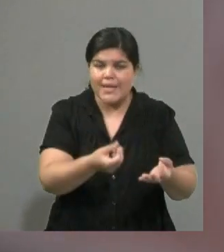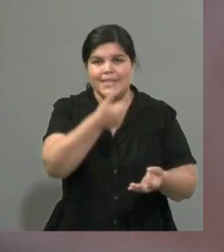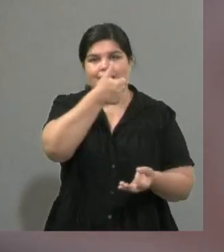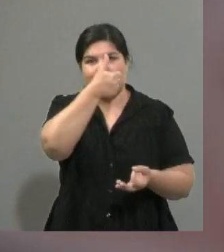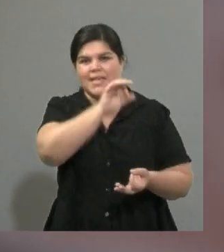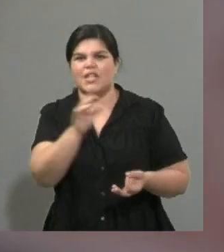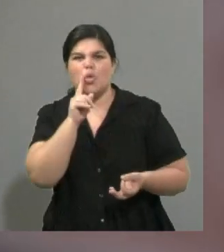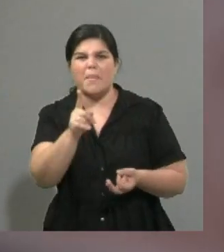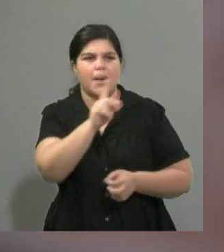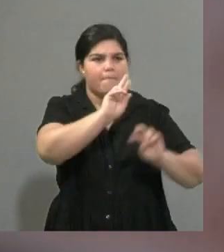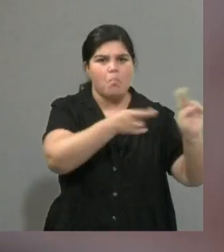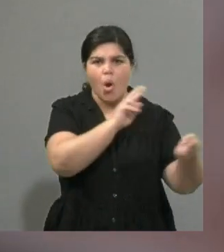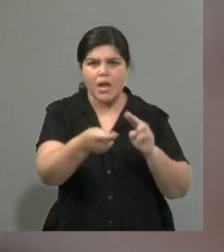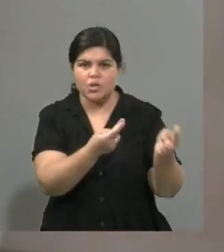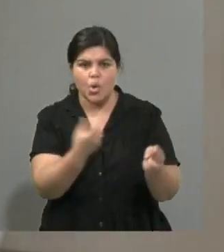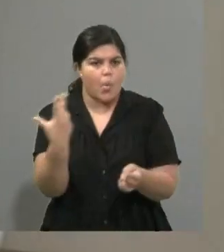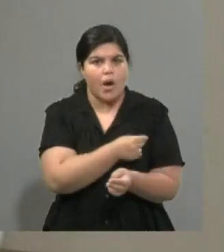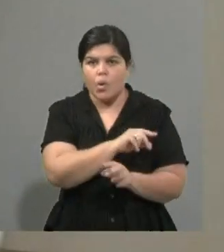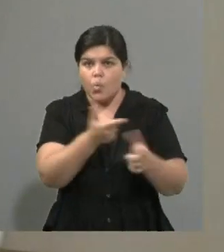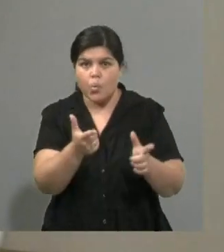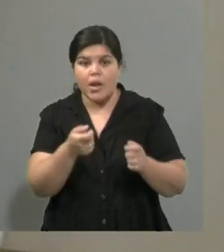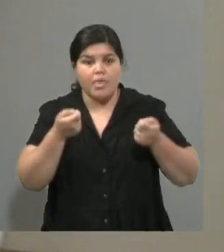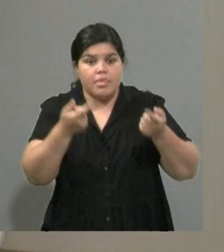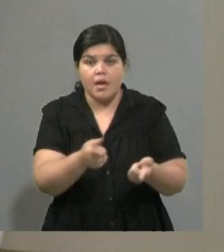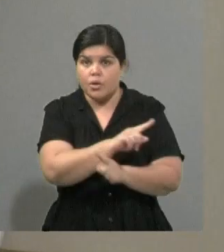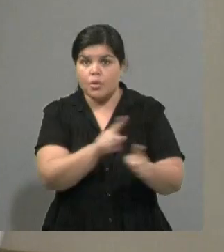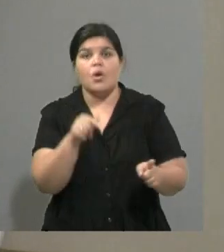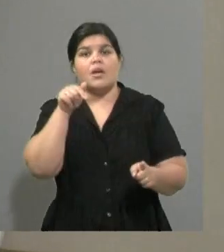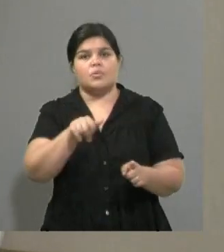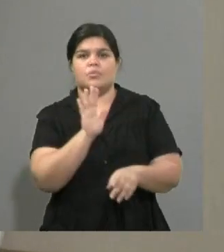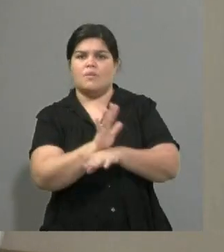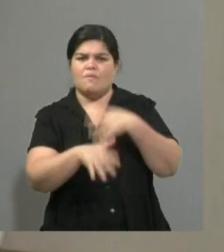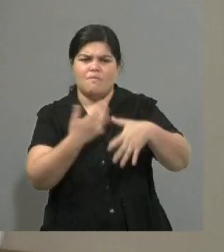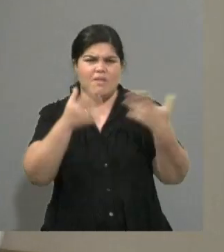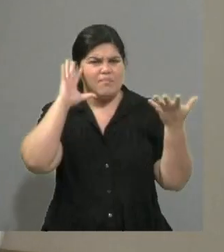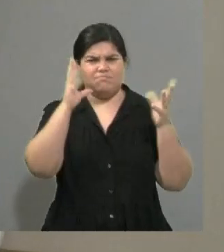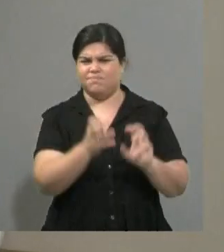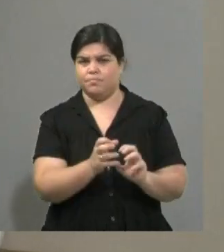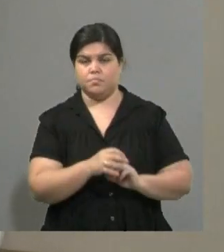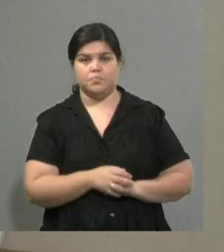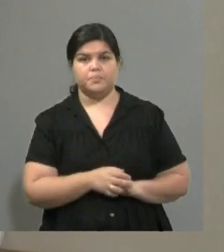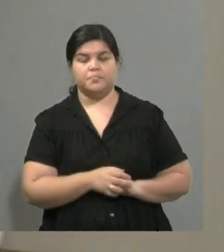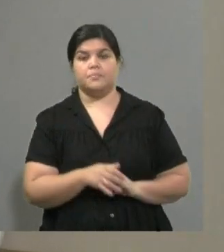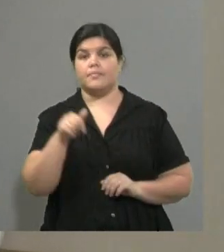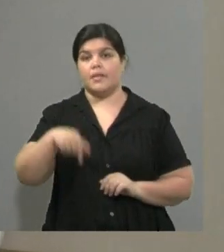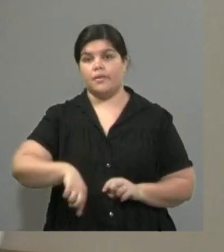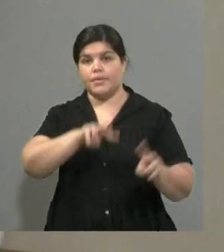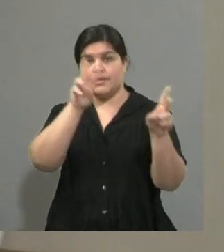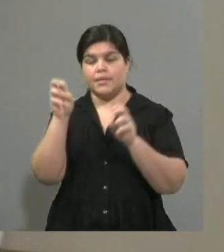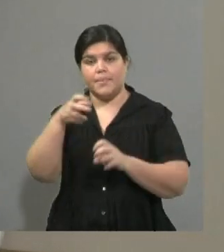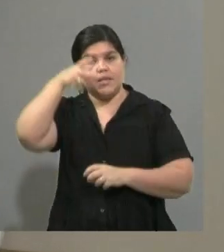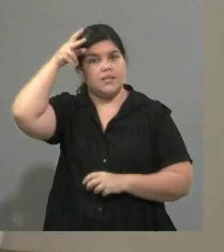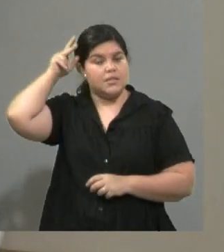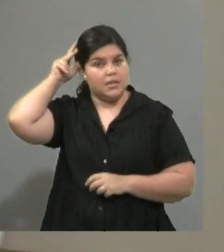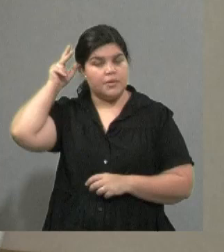.000 fallecidos en Brasil. Solamente en Brasil. Bueno, nos venimos un poco más cerca, vamos a hablar de Chile, ¿no? Porque se cumplieron